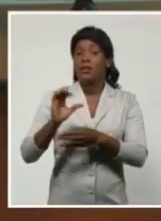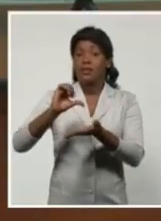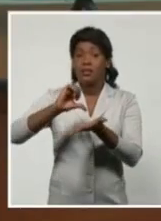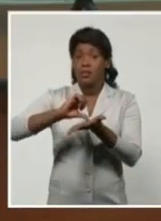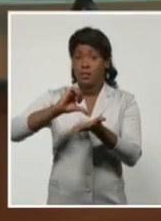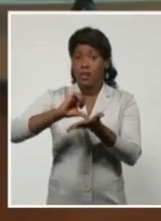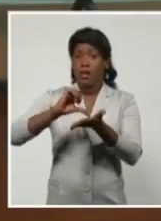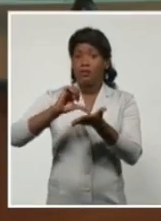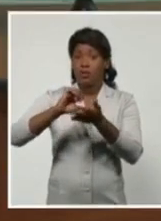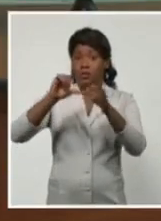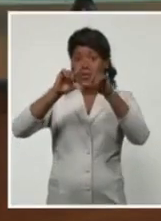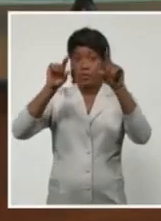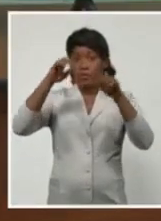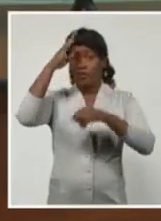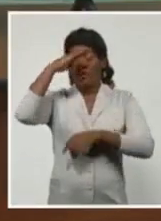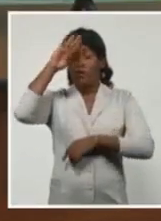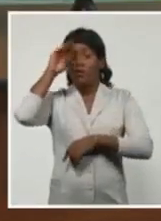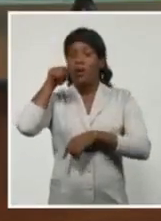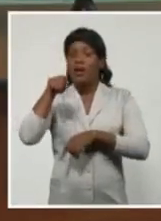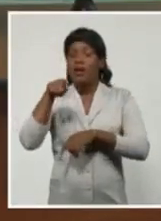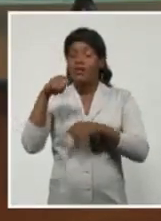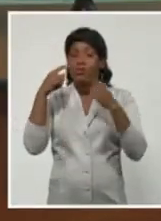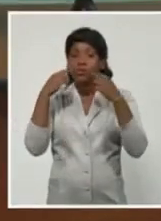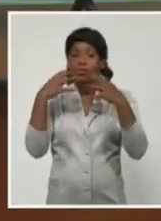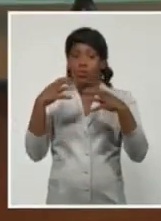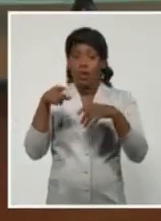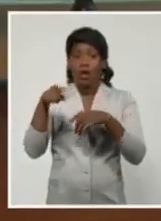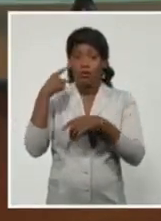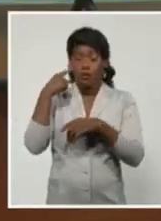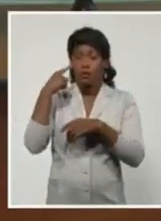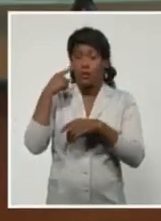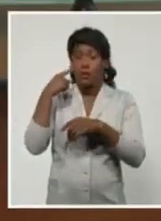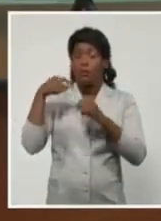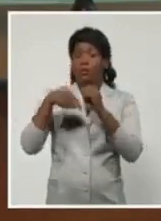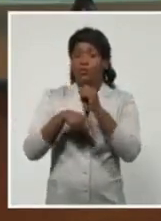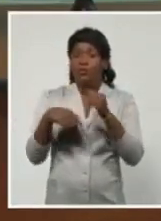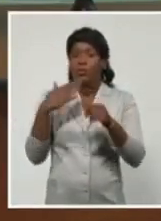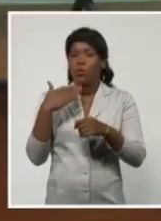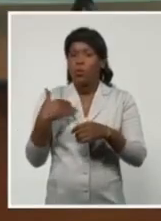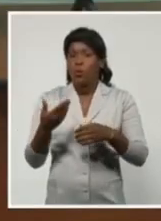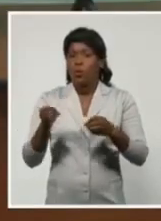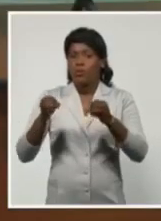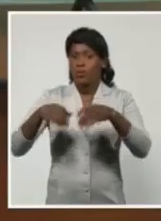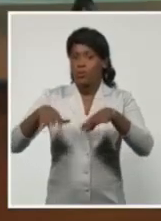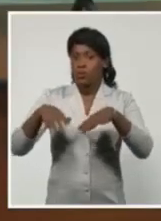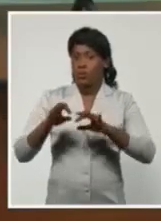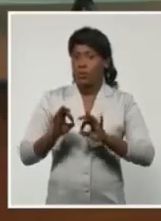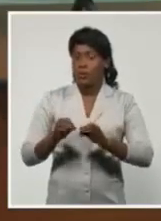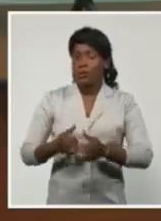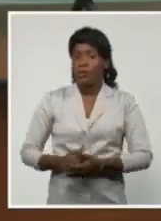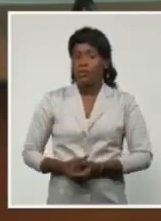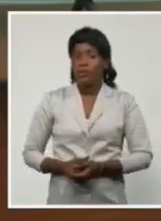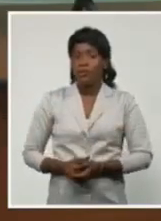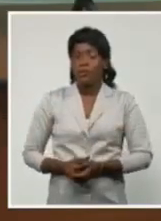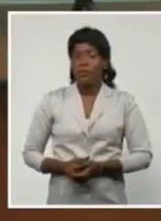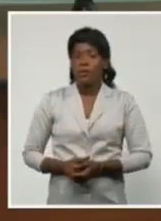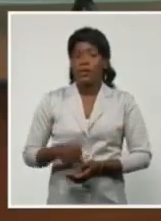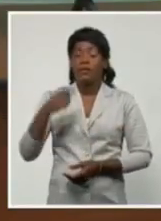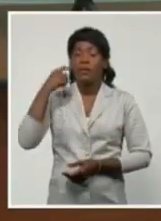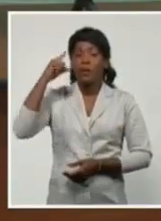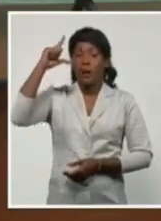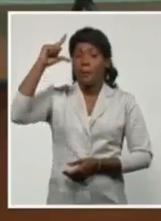de circulación y ese es un elemento de organización en el sistema. Sin embargo, los vientos han disminuido a 95